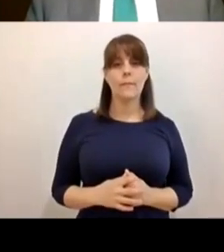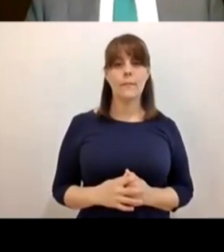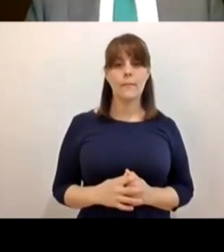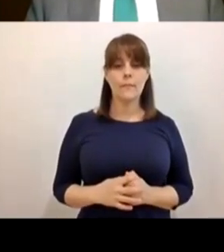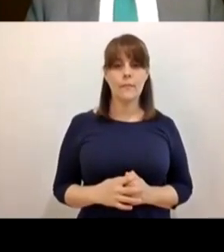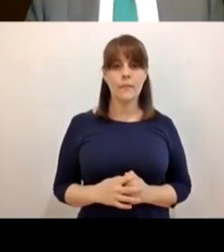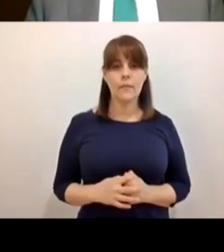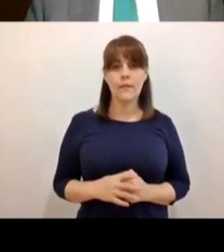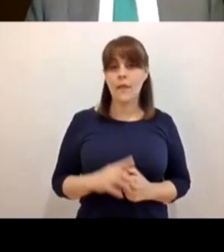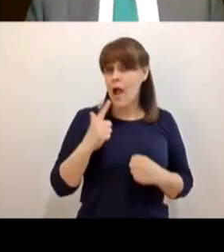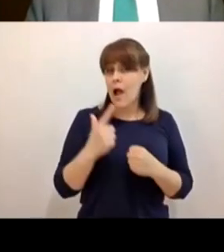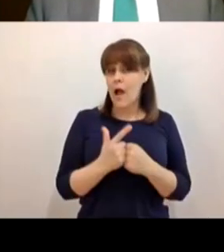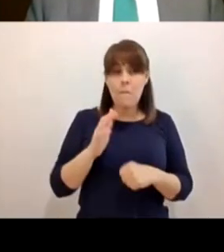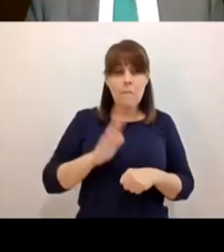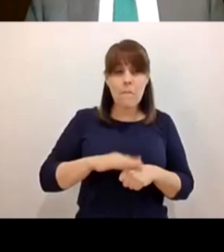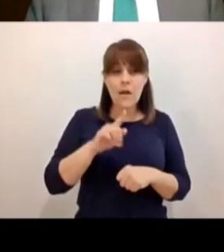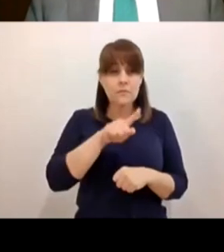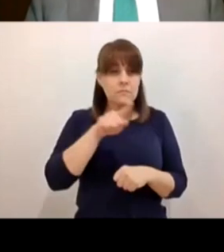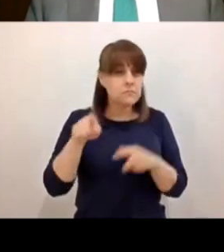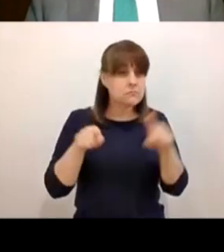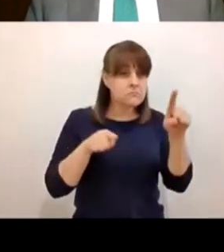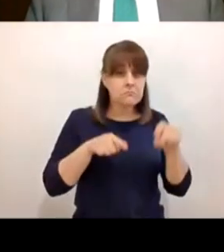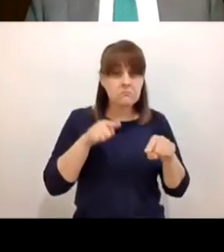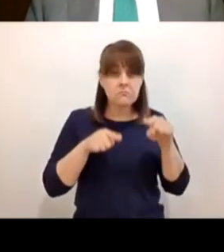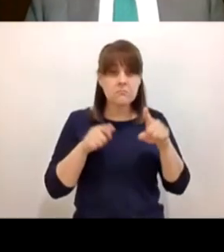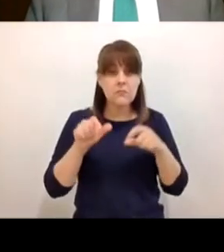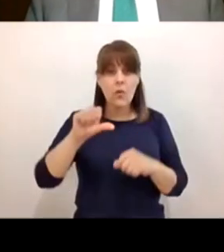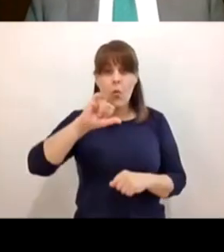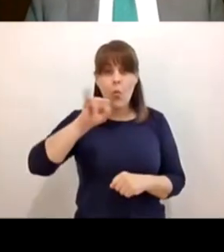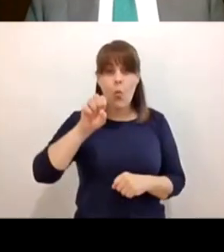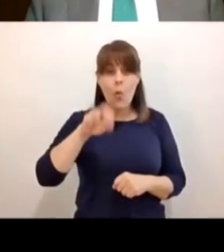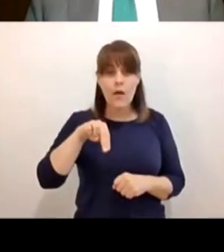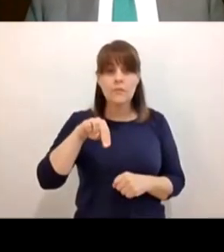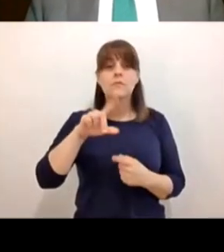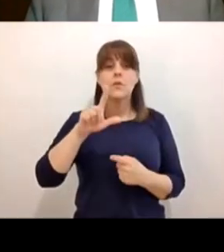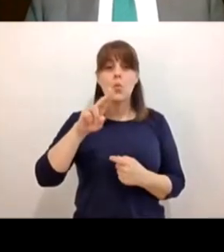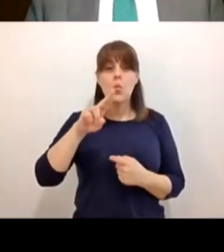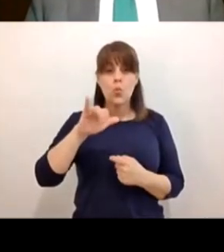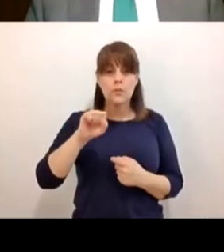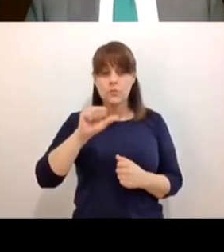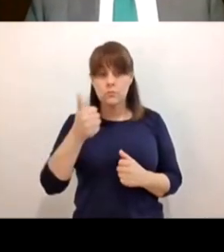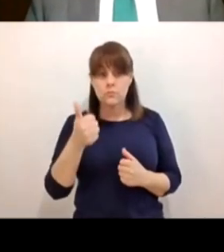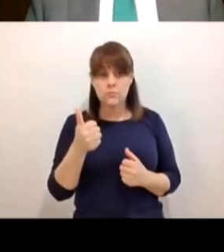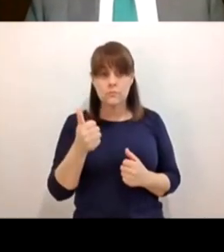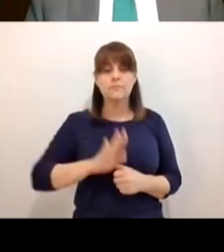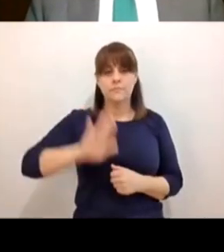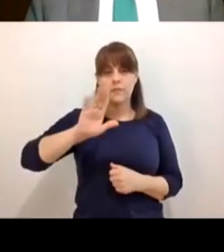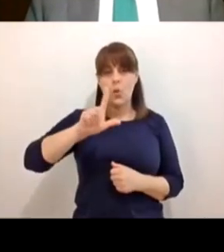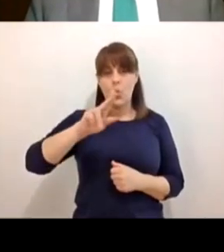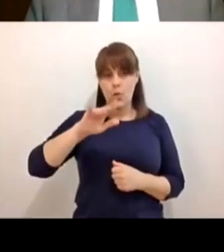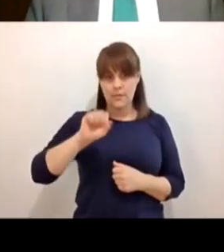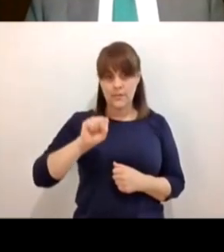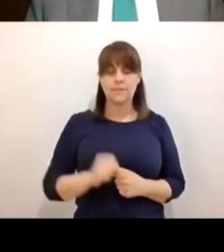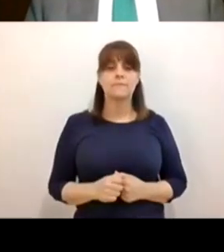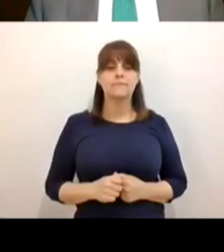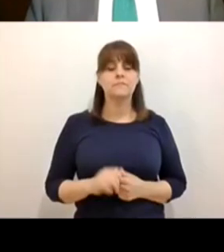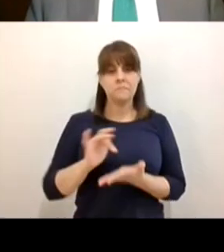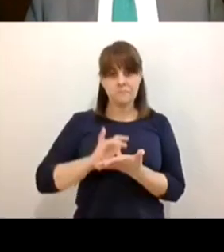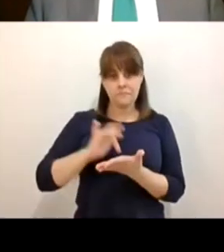algo que quieran aportar Juan Alfonso Luis Humberto Luis Humberto ya levantó la mano bueno muchas gracias